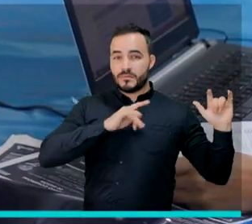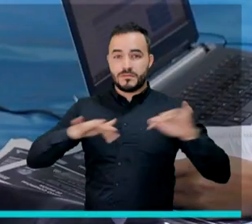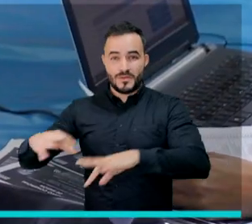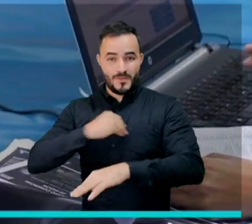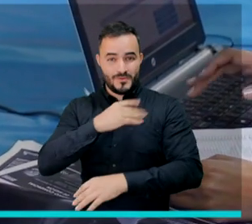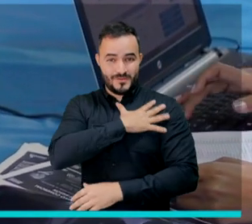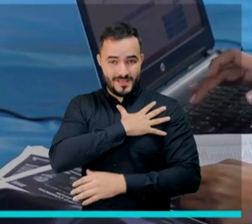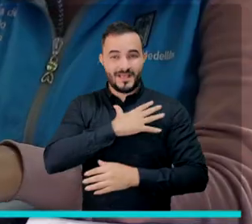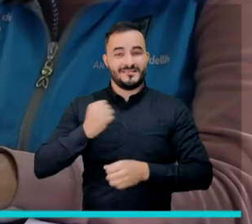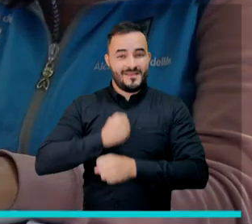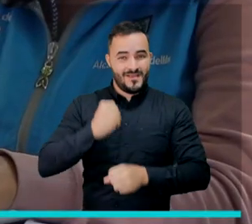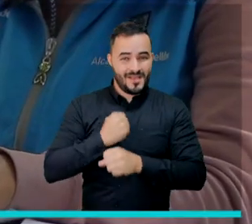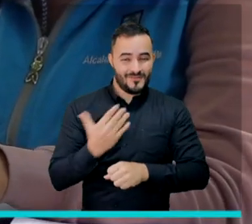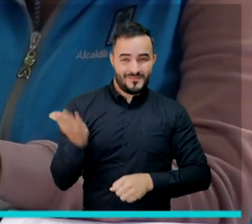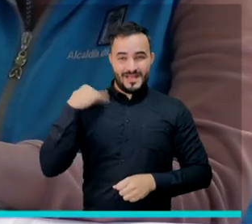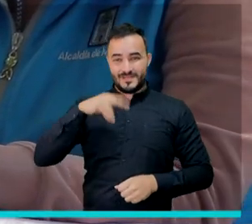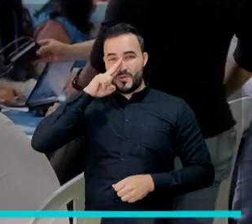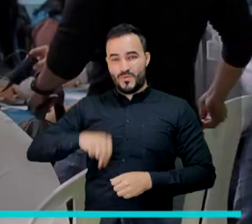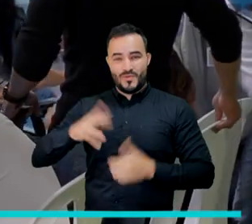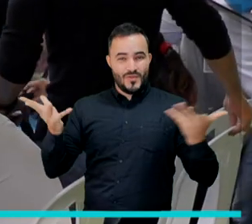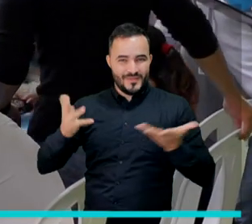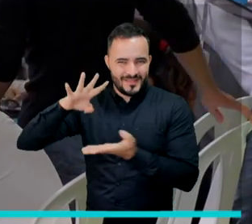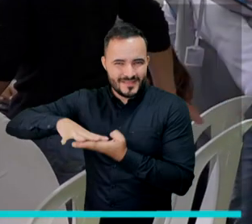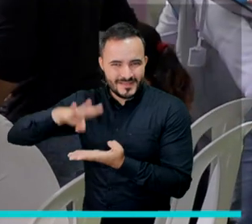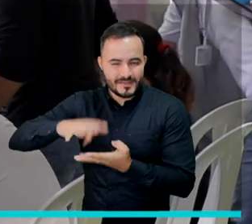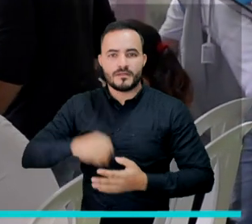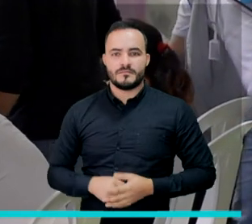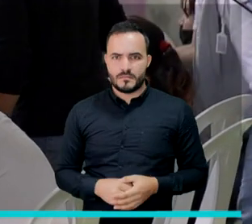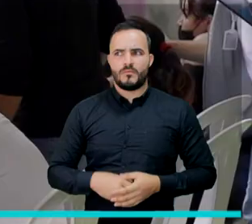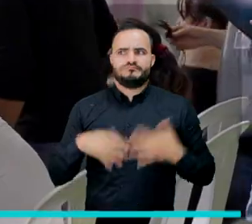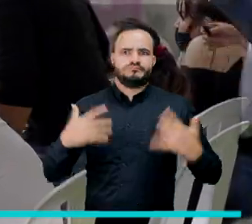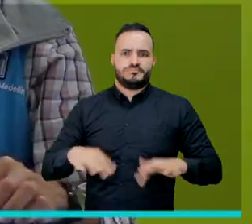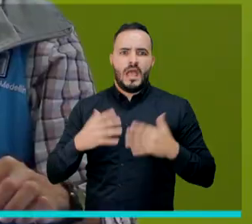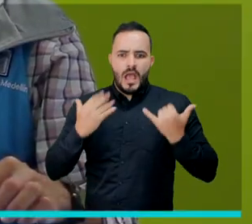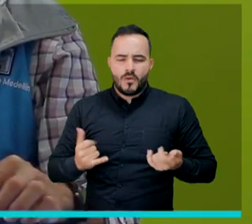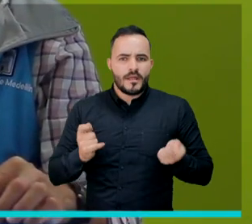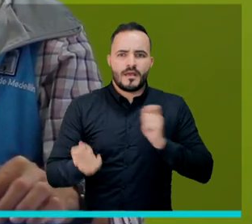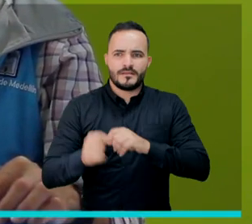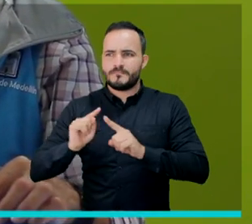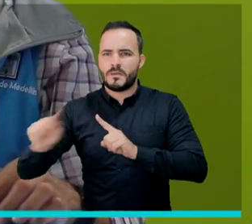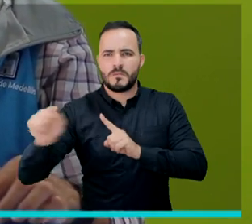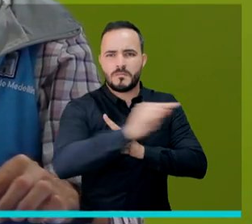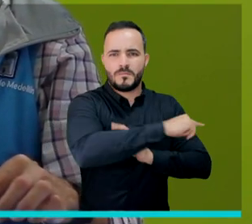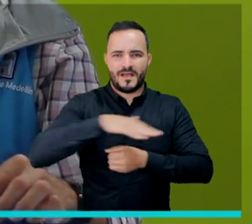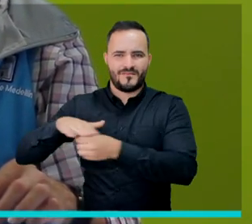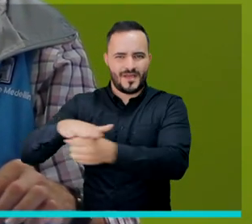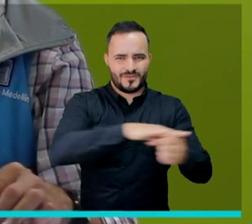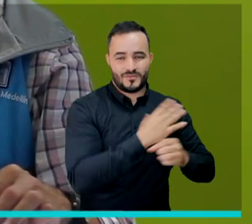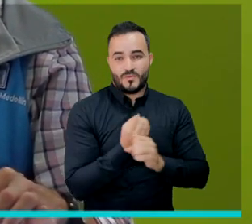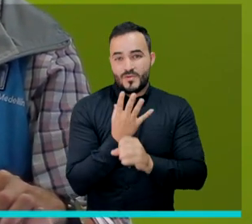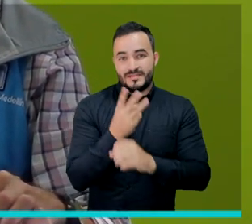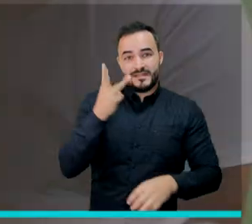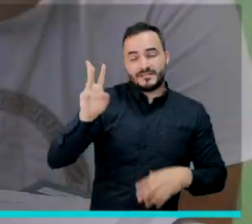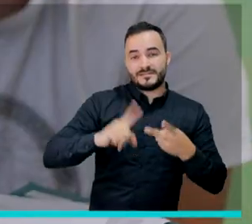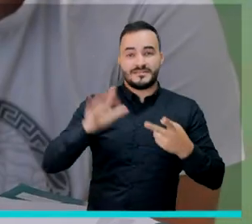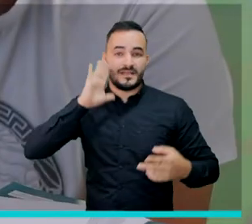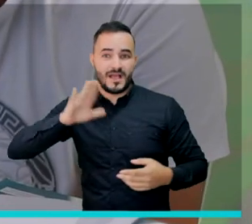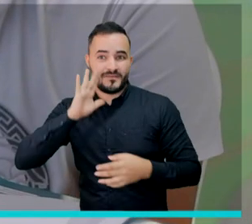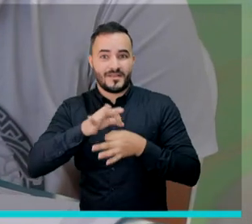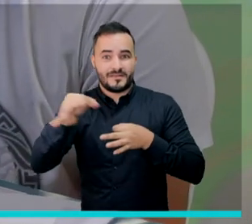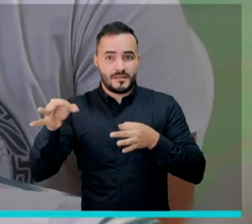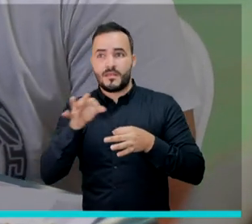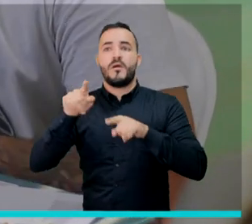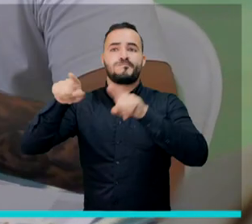La Cumbre de Empleo Joven, que se realizó en Plaza Mayor en el mes de junio, se extendió a 37 barrios, desde las comunas 13 San Javier